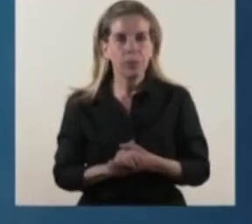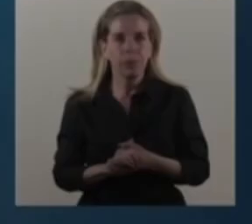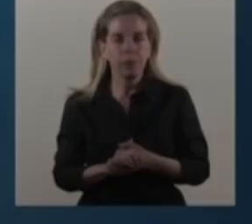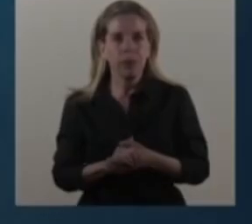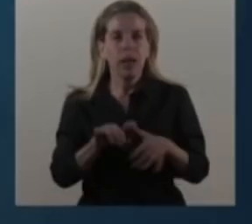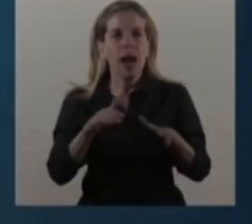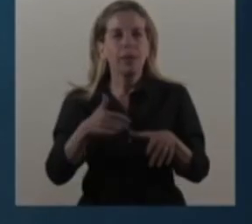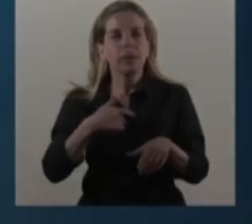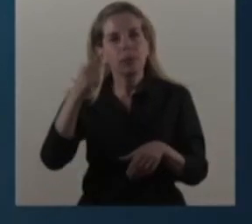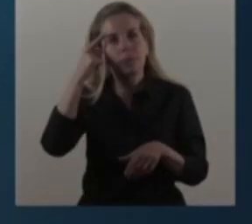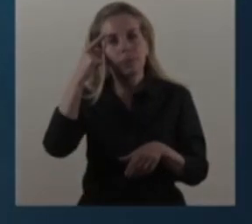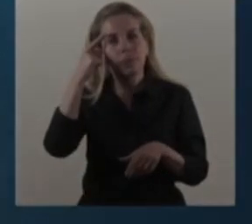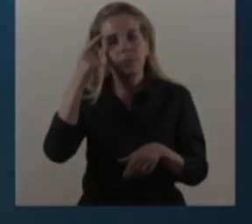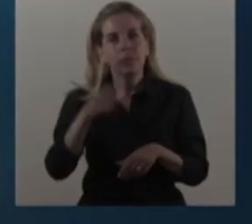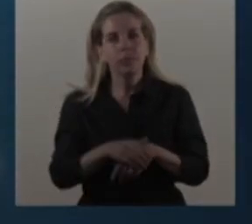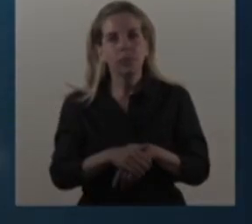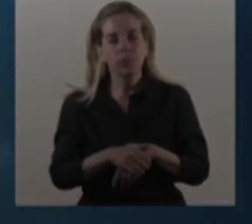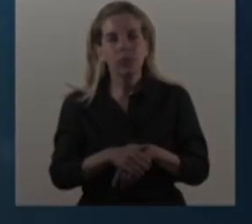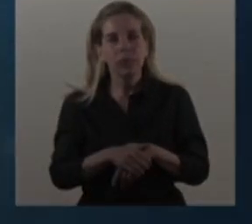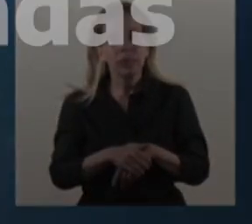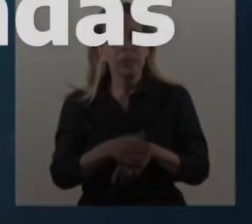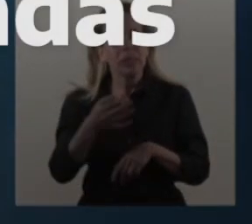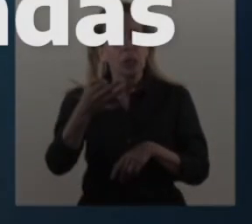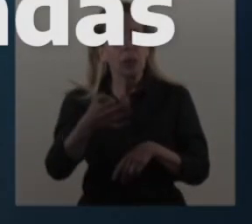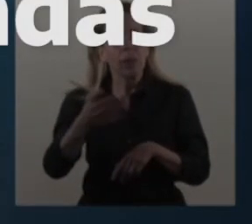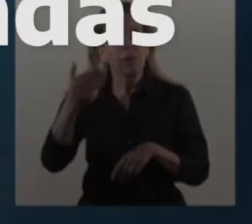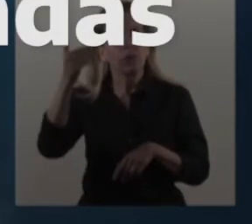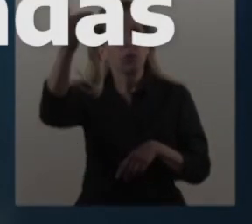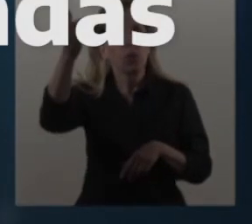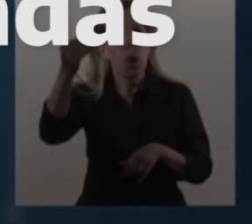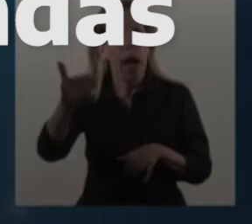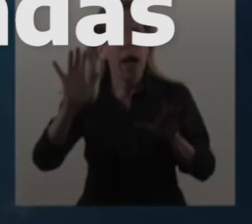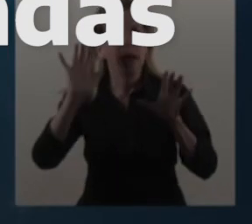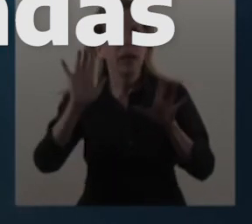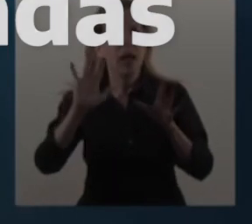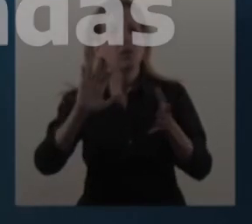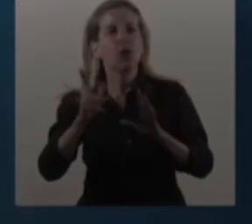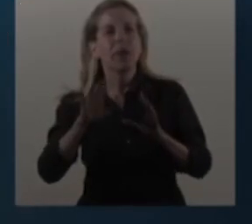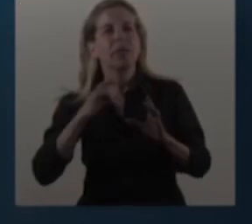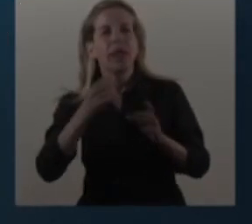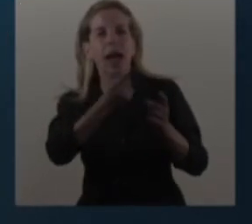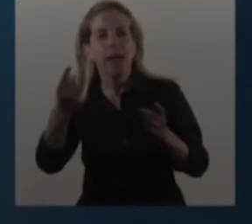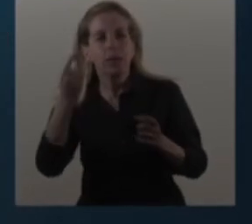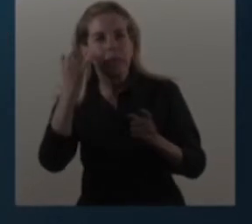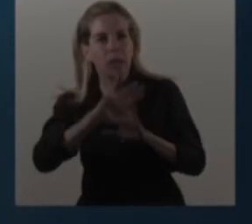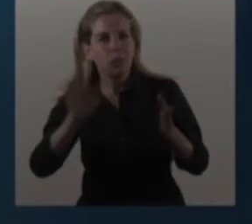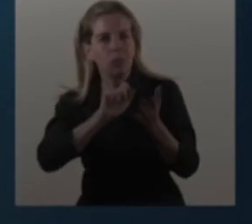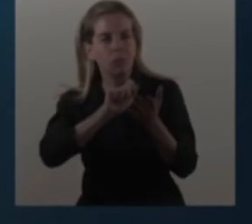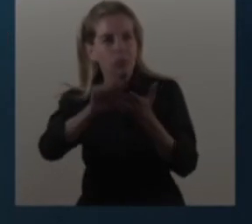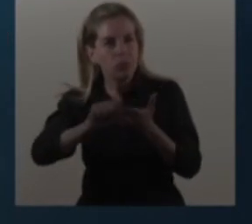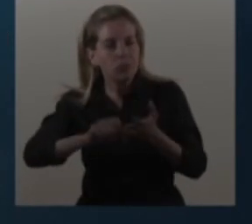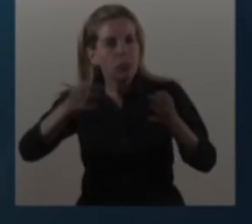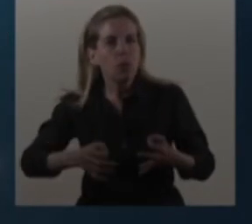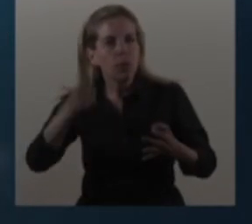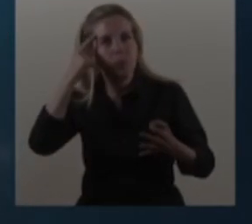Y a veces pienso que el destino existe, o que alguien escribe nuestras vidas. Y siento que pasa lo que